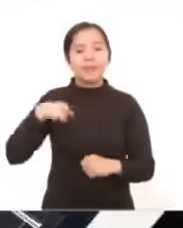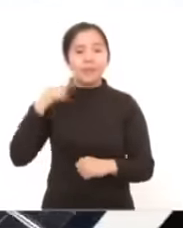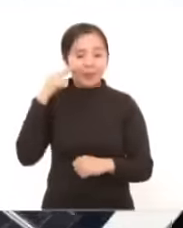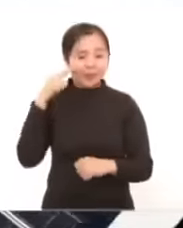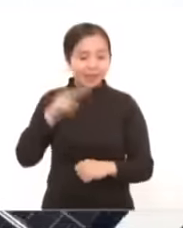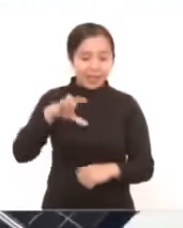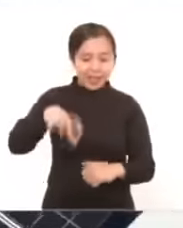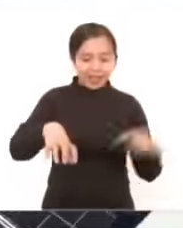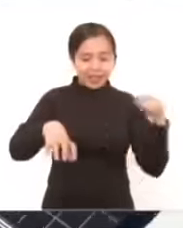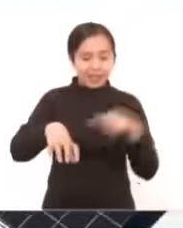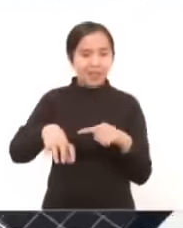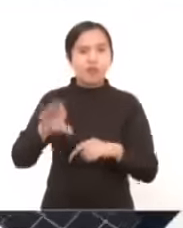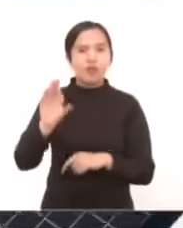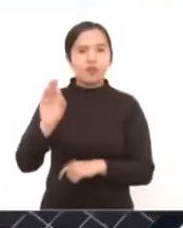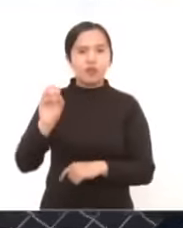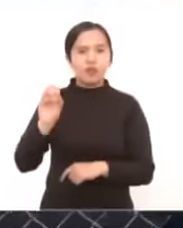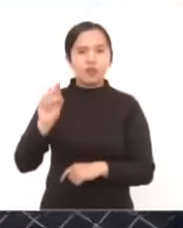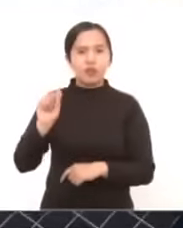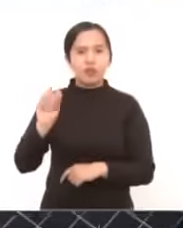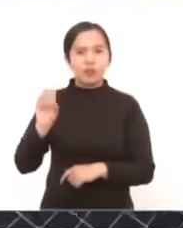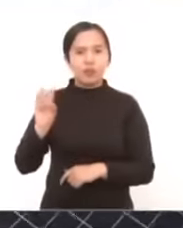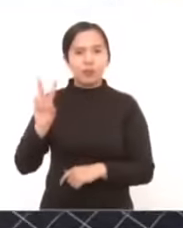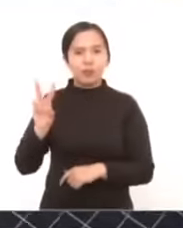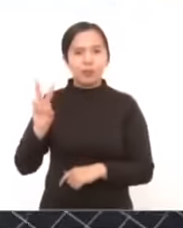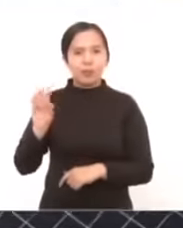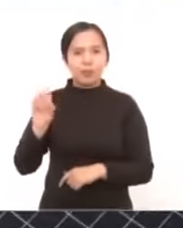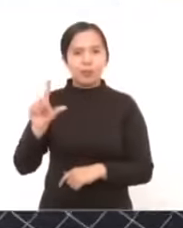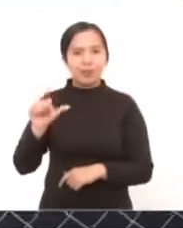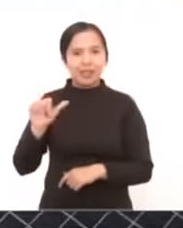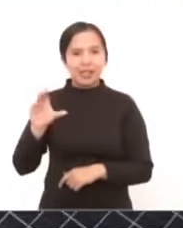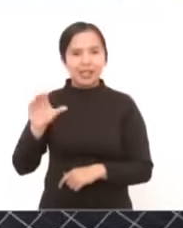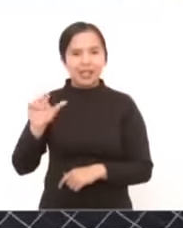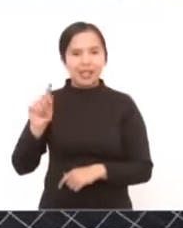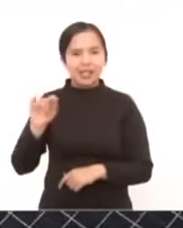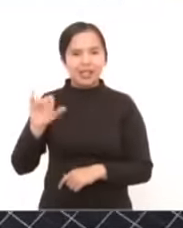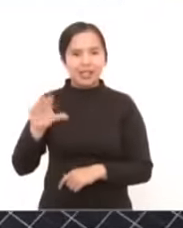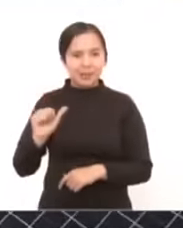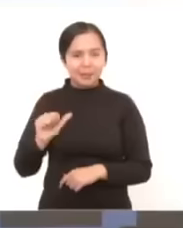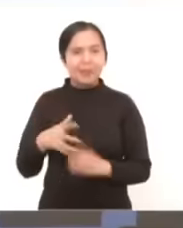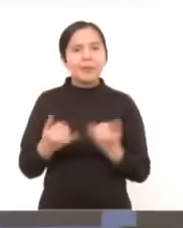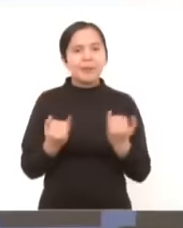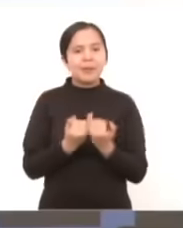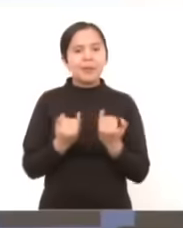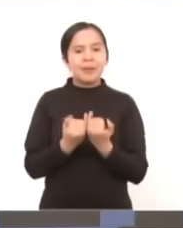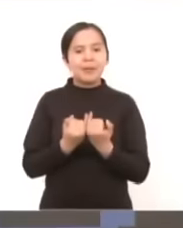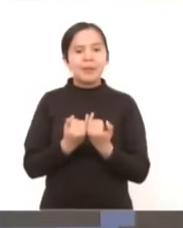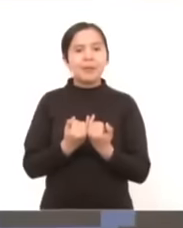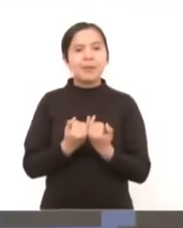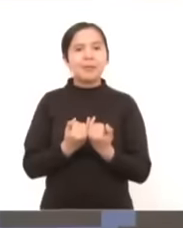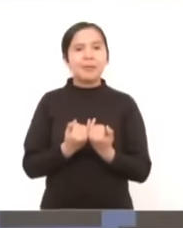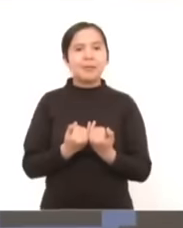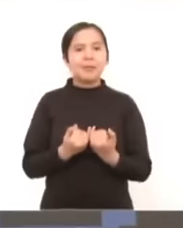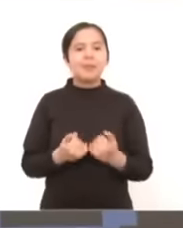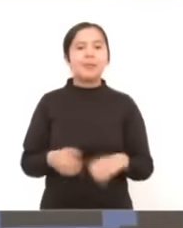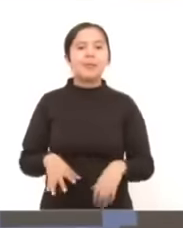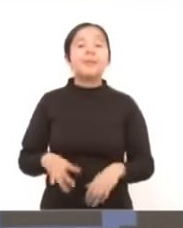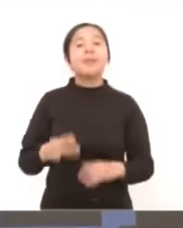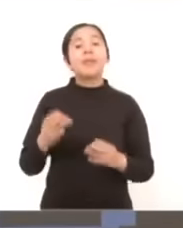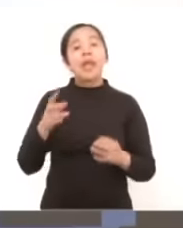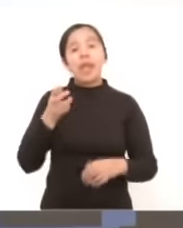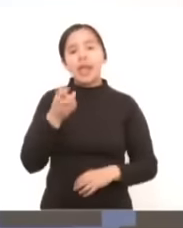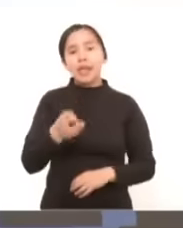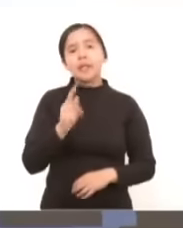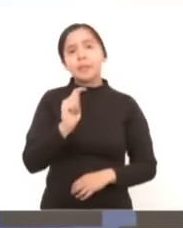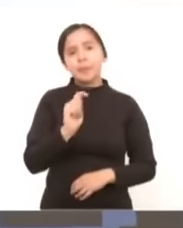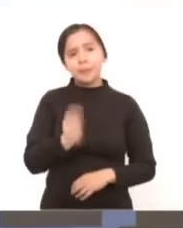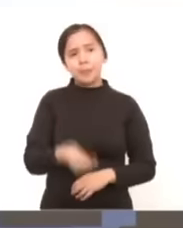fotovoltaica pero además esto va a significar que nos vamos